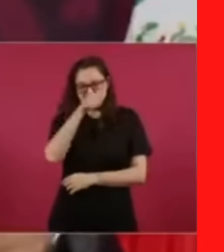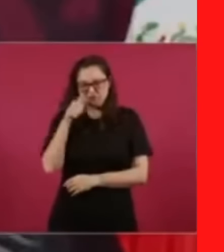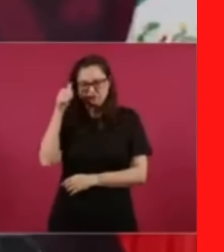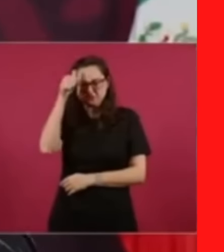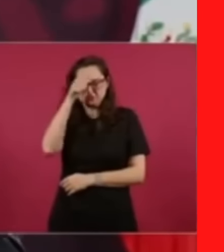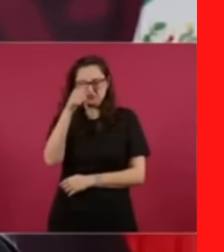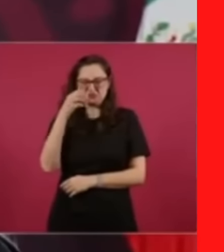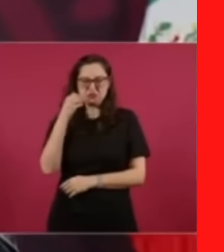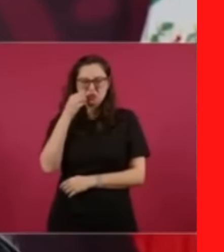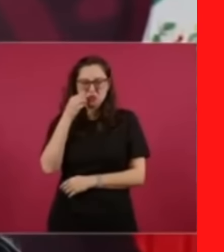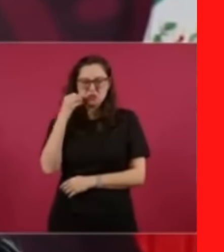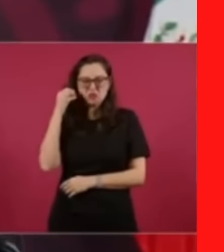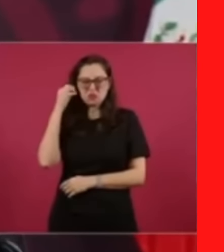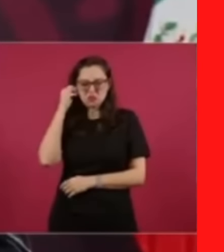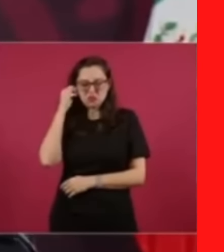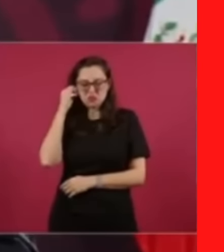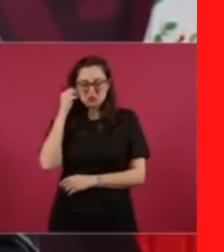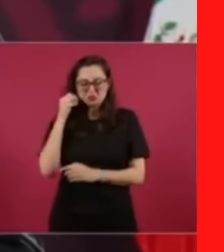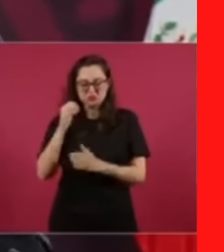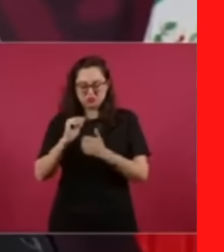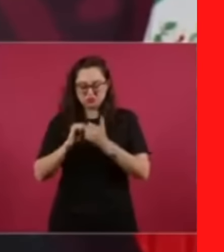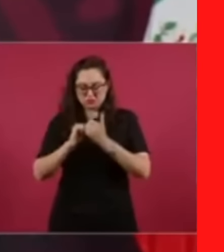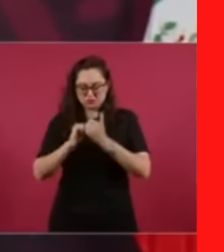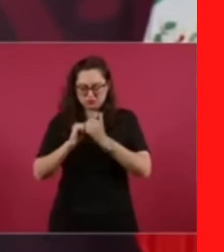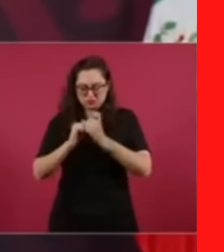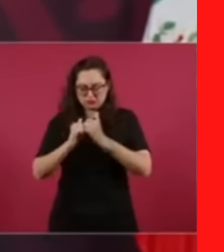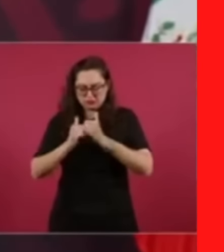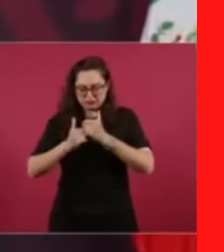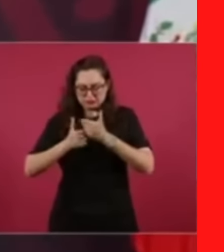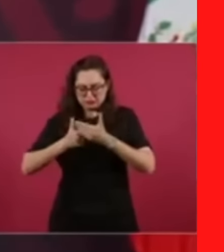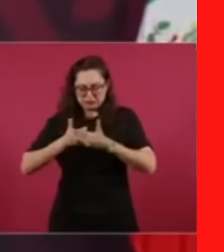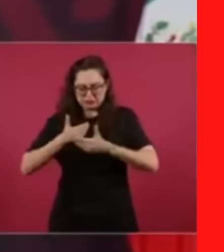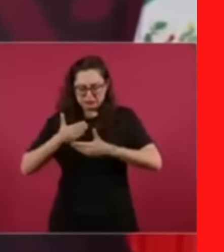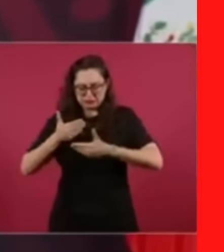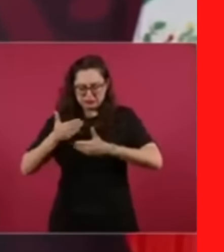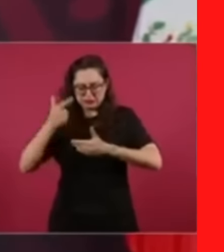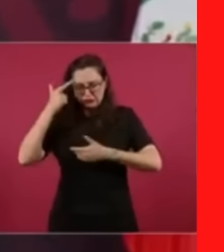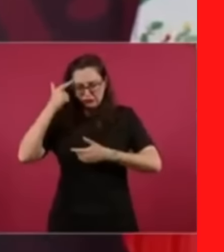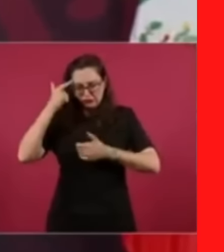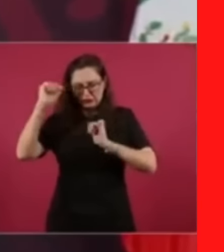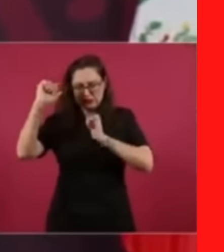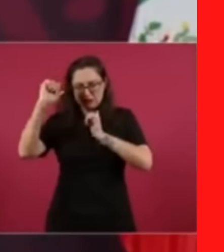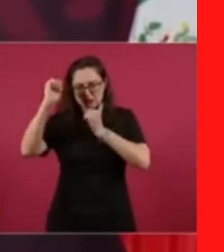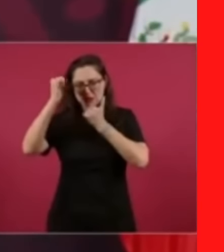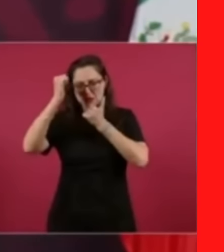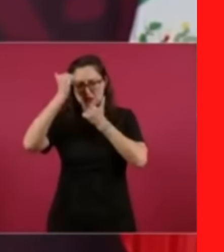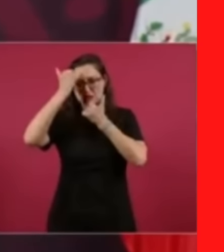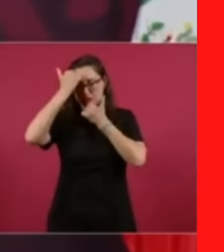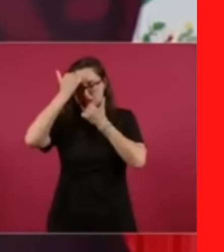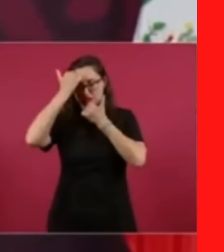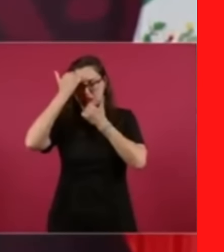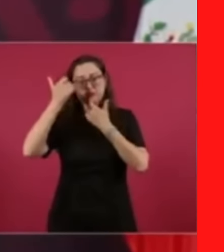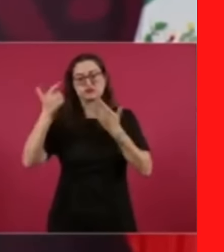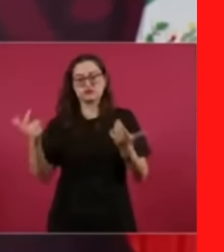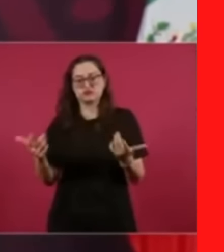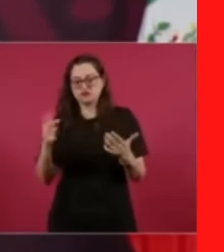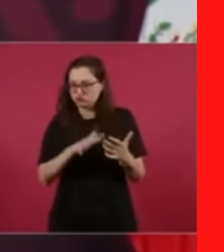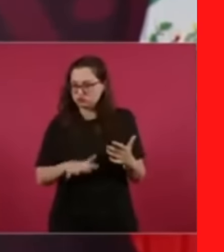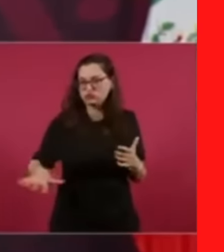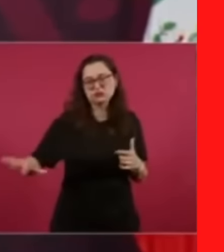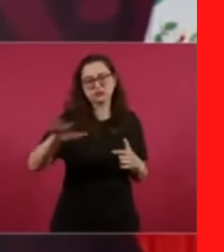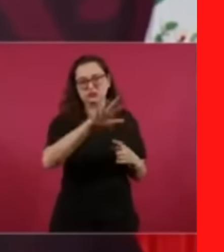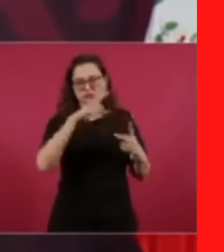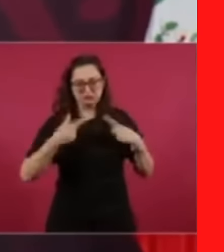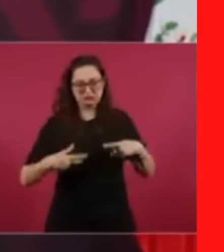y fue cambiando, se convirtió en un defensor del pueblo